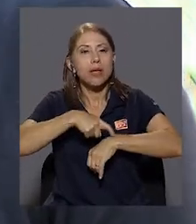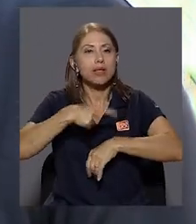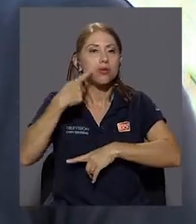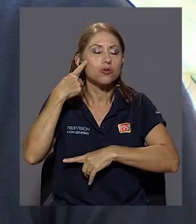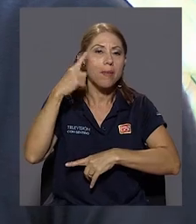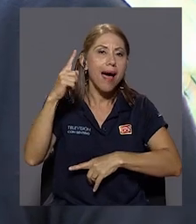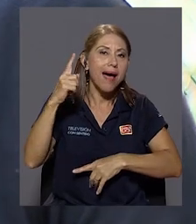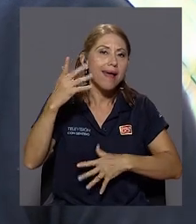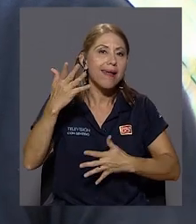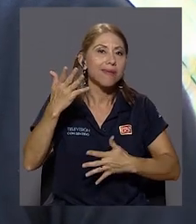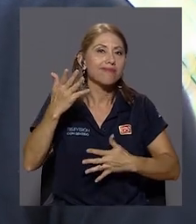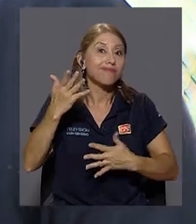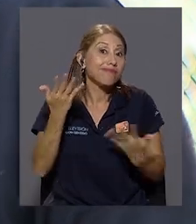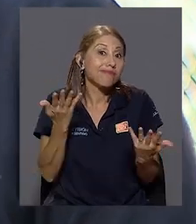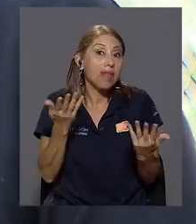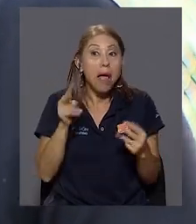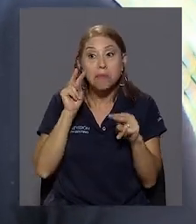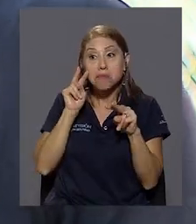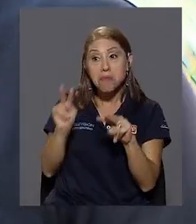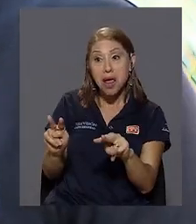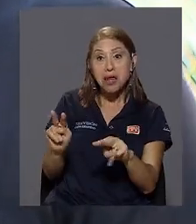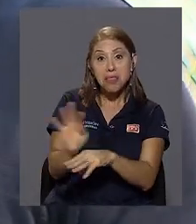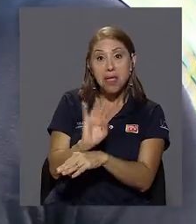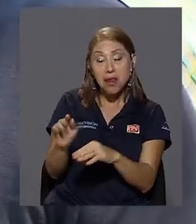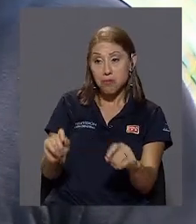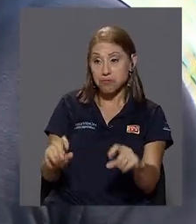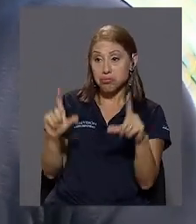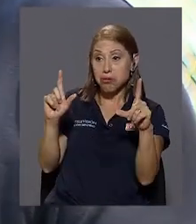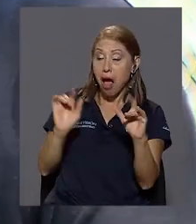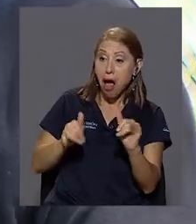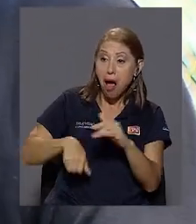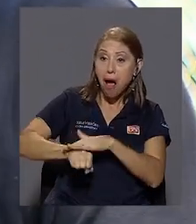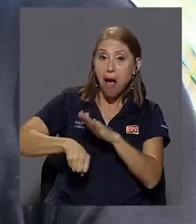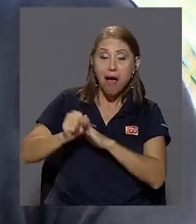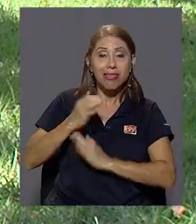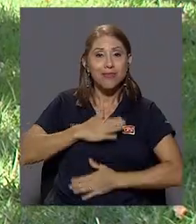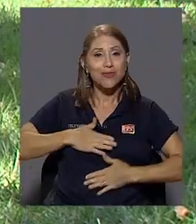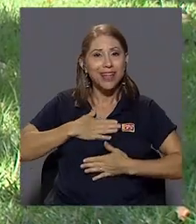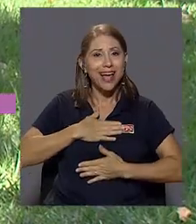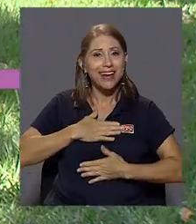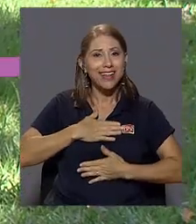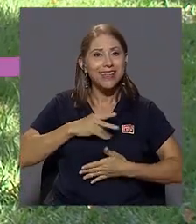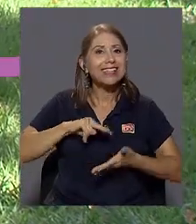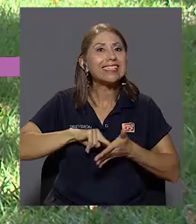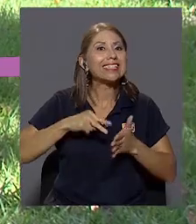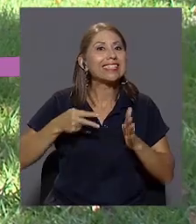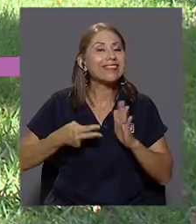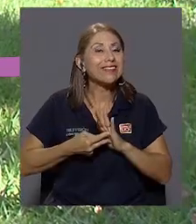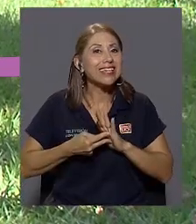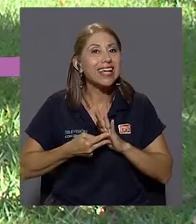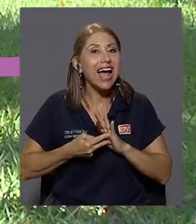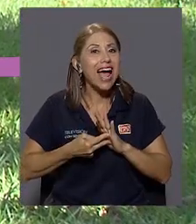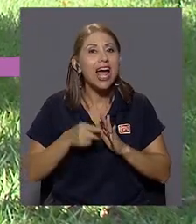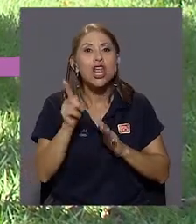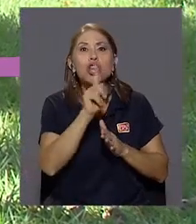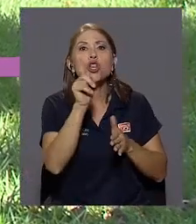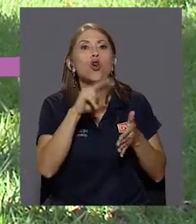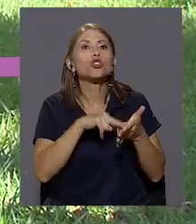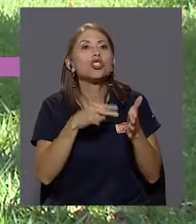momentos para también sentarnos a ver un partido y disfrutar. Es decir, no es